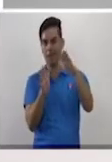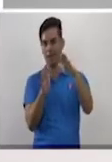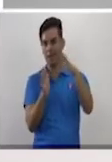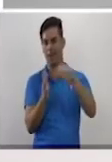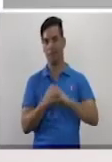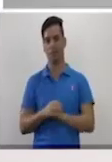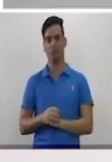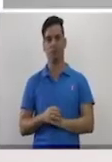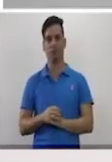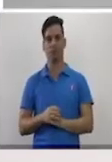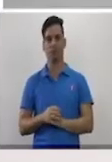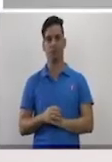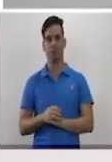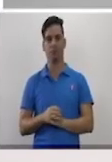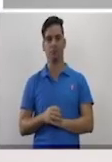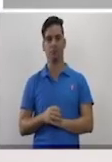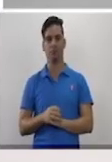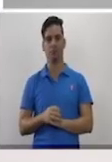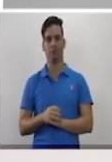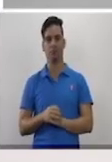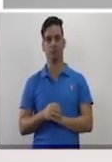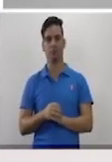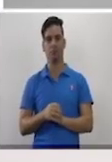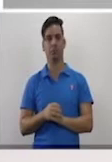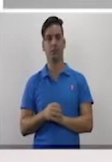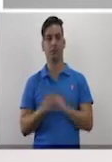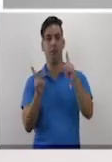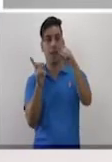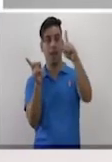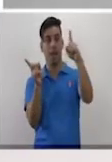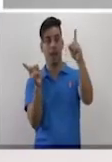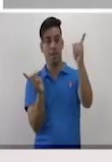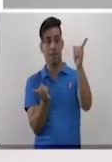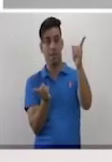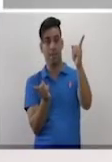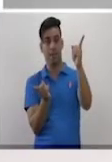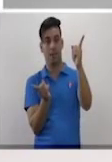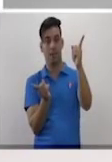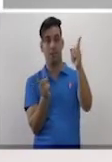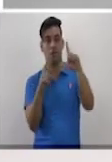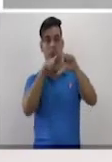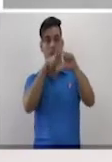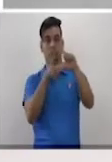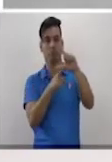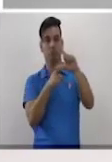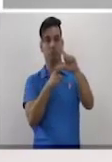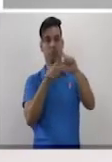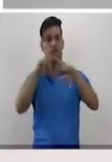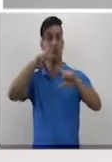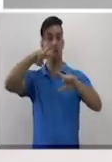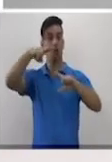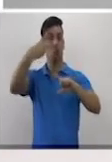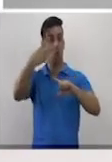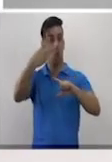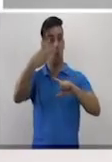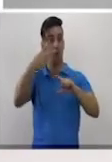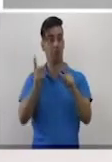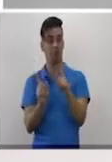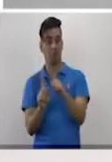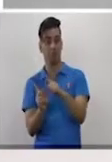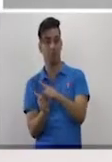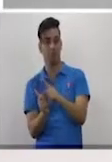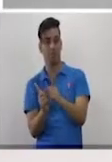dichos ángulos es el doble de la amplitud del menor. Y conocemos la amplitud de alguno. ¿Cuál es la amplitud del menor?